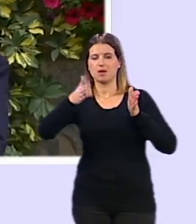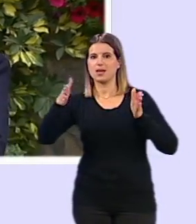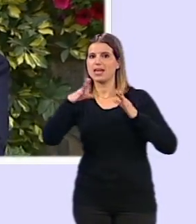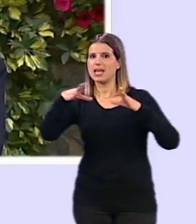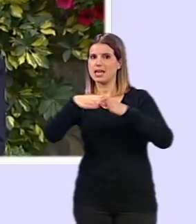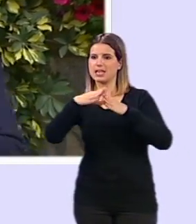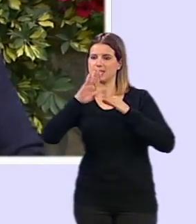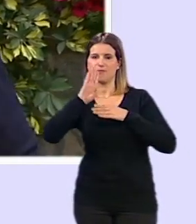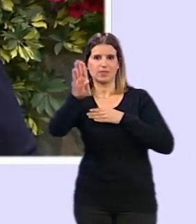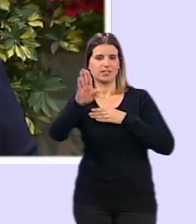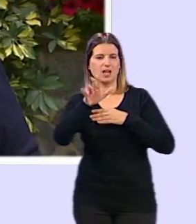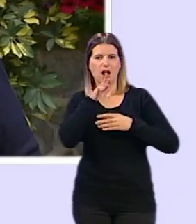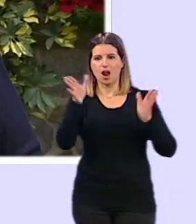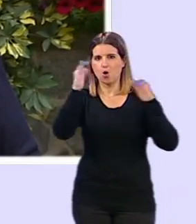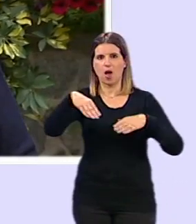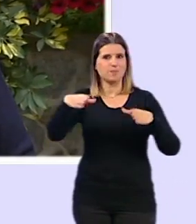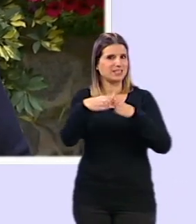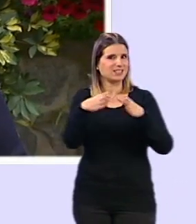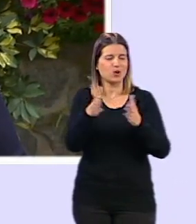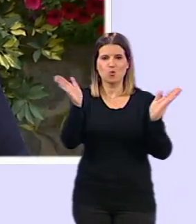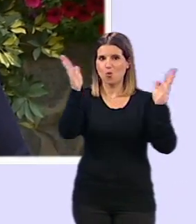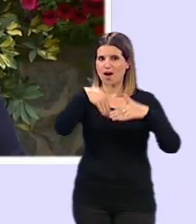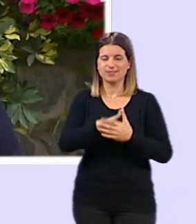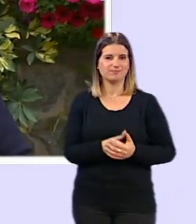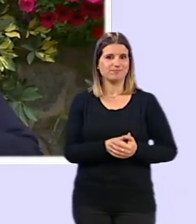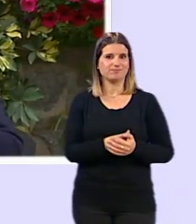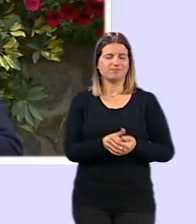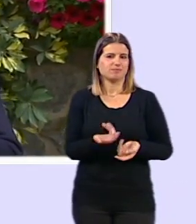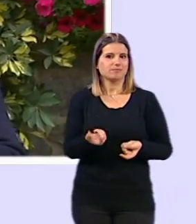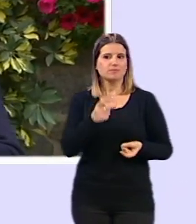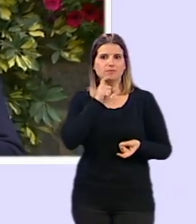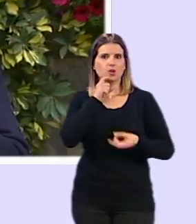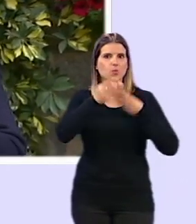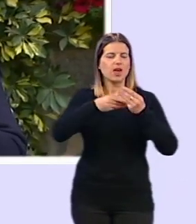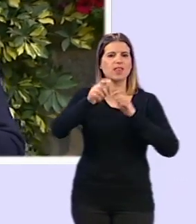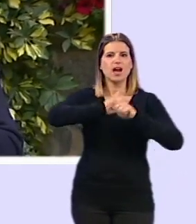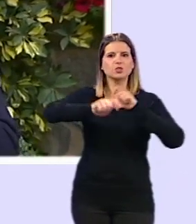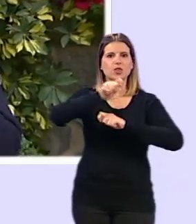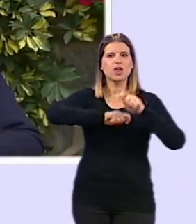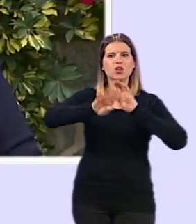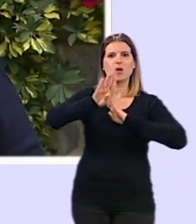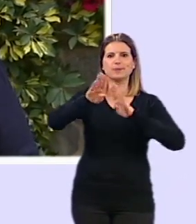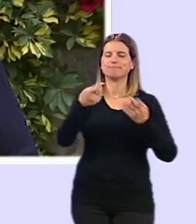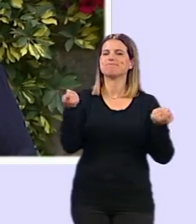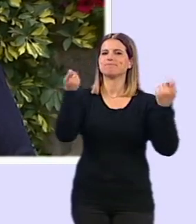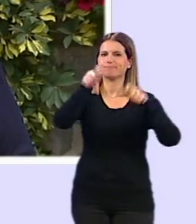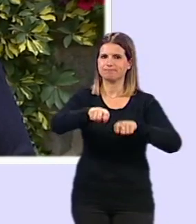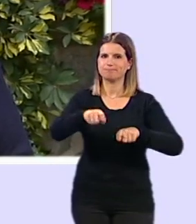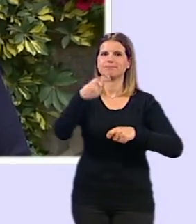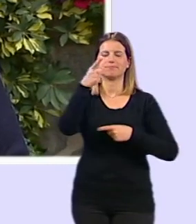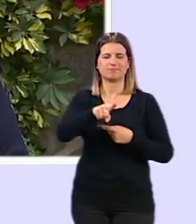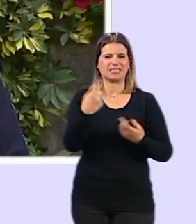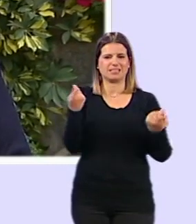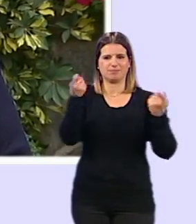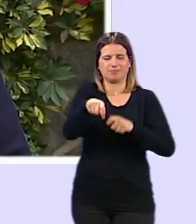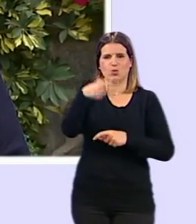iglesia allí enfrente pero ahora no hay misa y la actividad de la asociación vecinal ya está cerrada está cerrada también ya